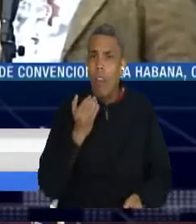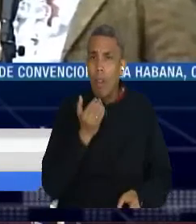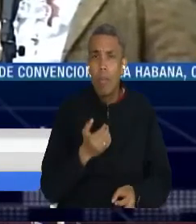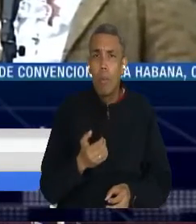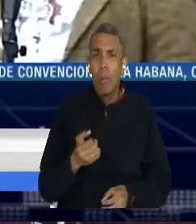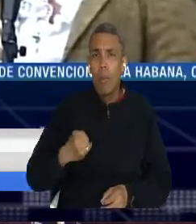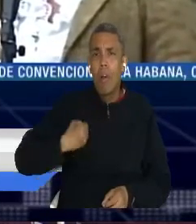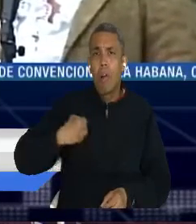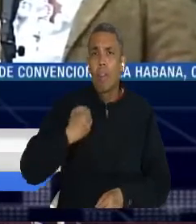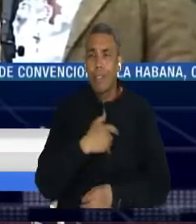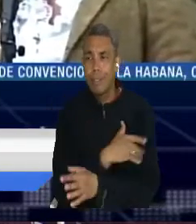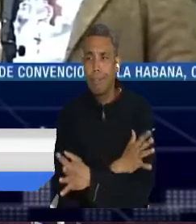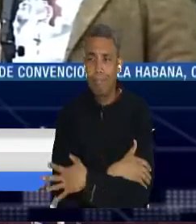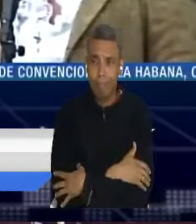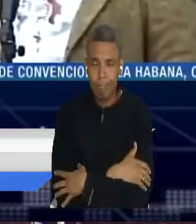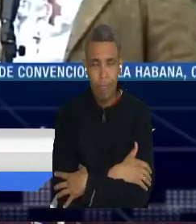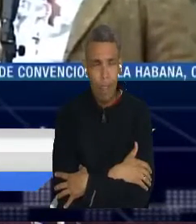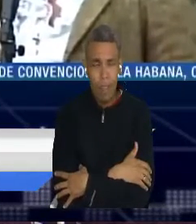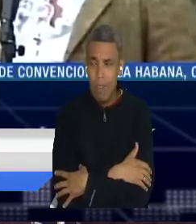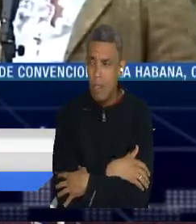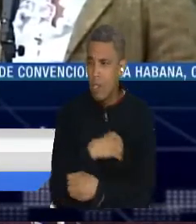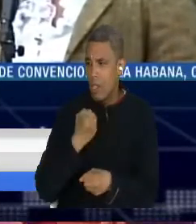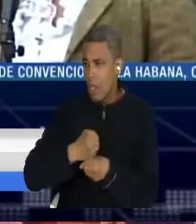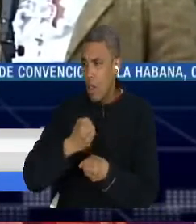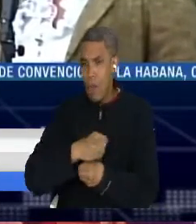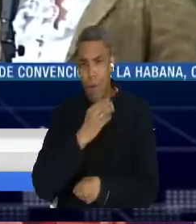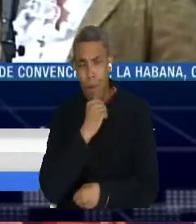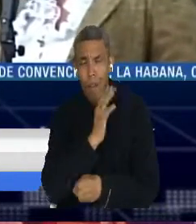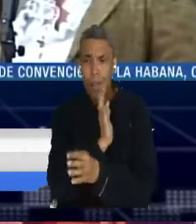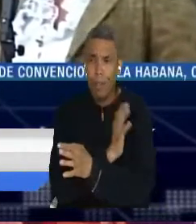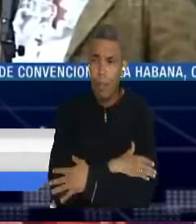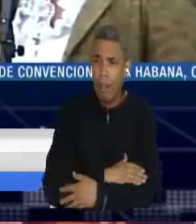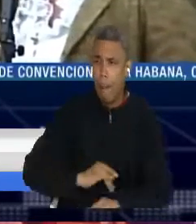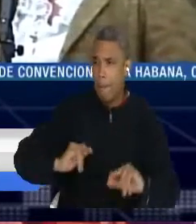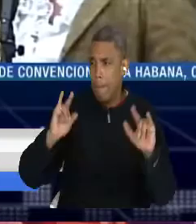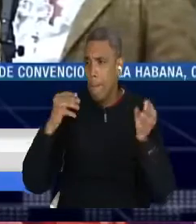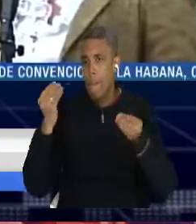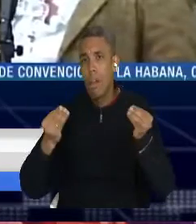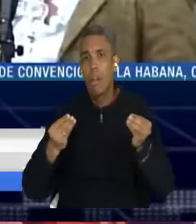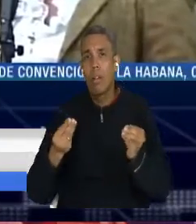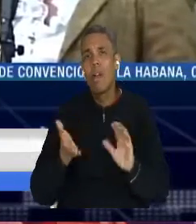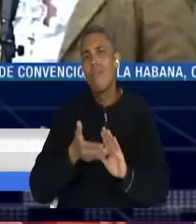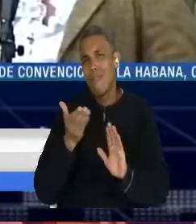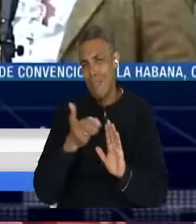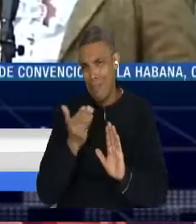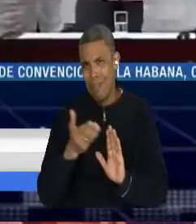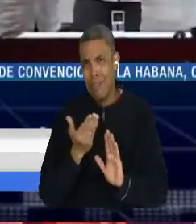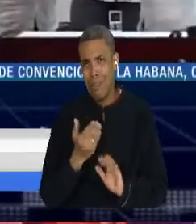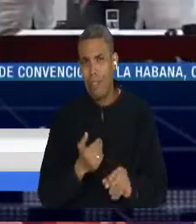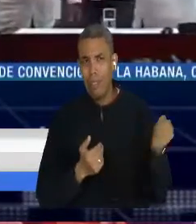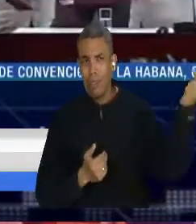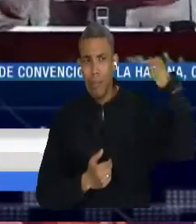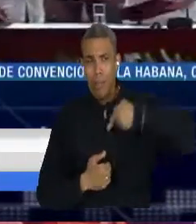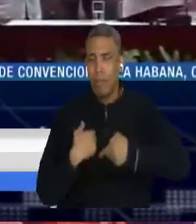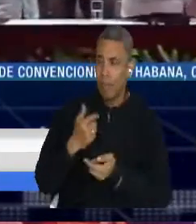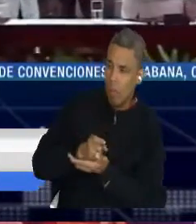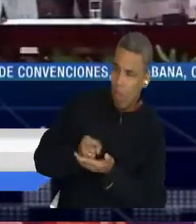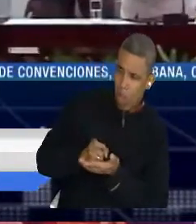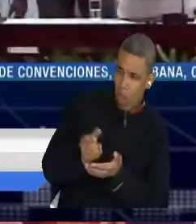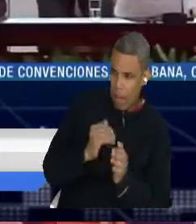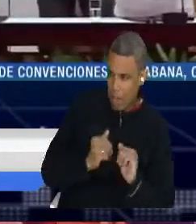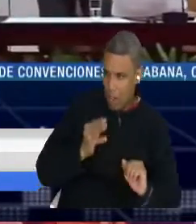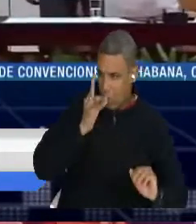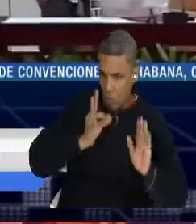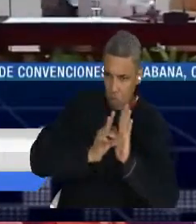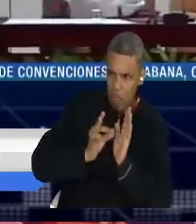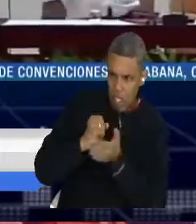para generar utilidades personales, no utilidades colectivas, que van en contravía y